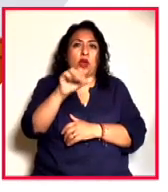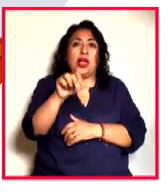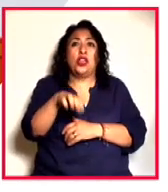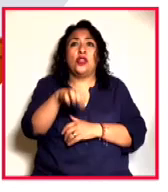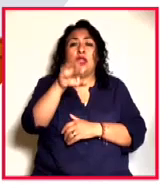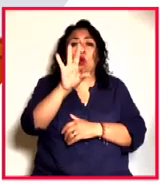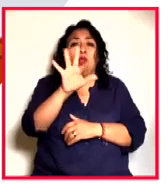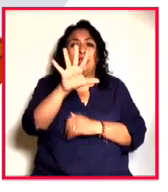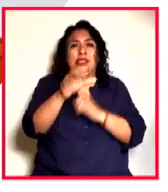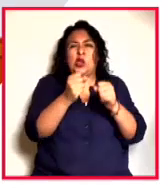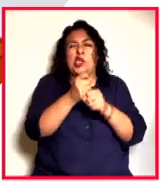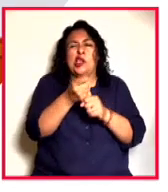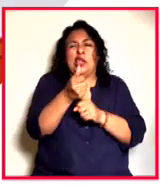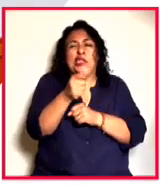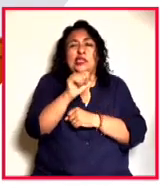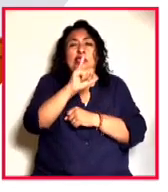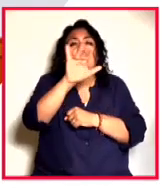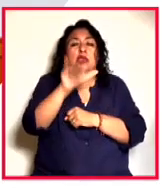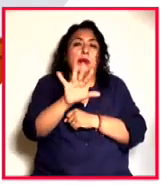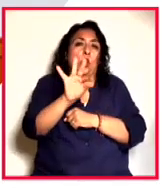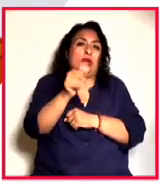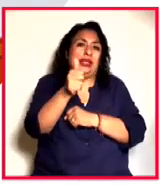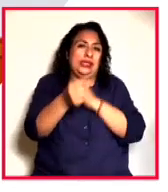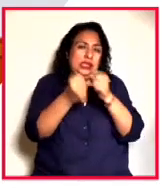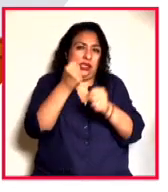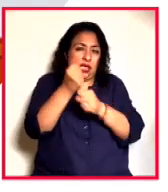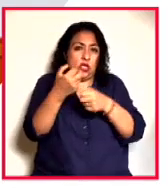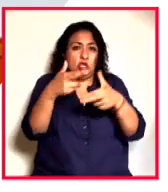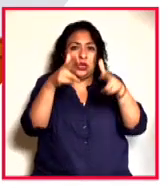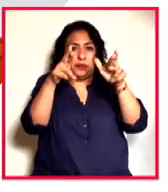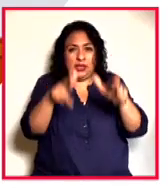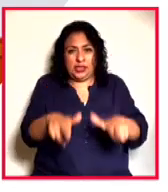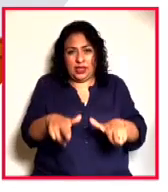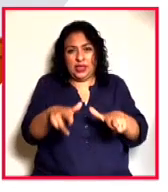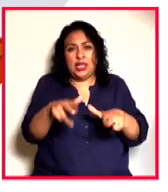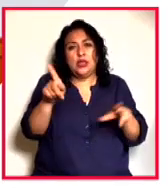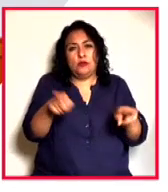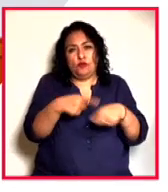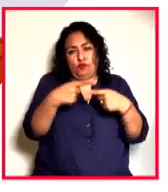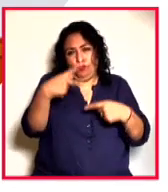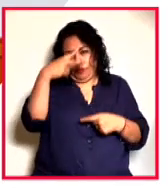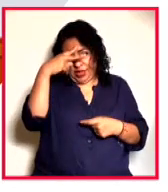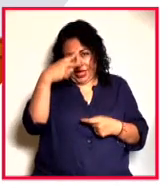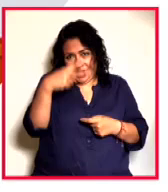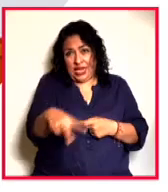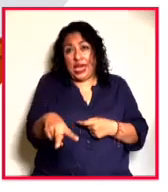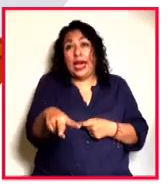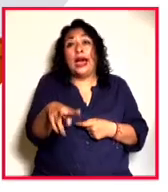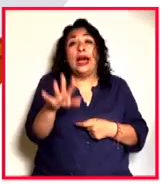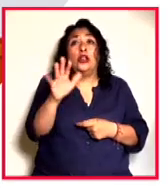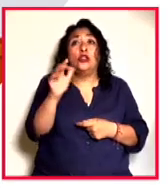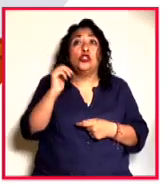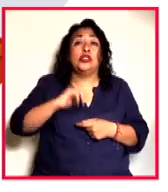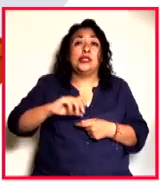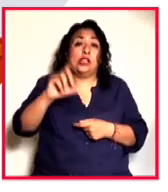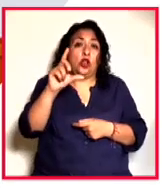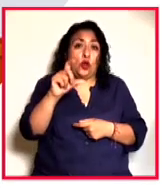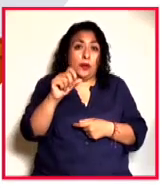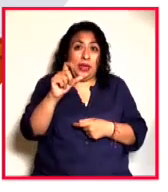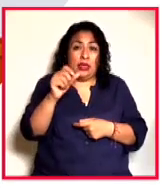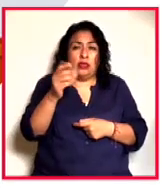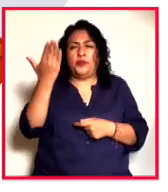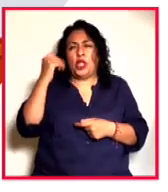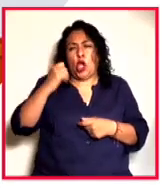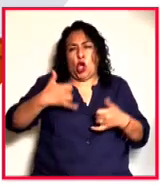edad ya casi iba a cumplir los 46 un representante del nacionalismo musical mexicano en el siglo XX desde muy joven